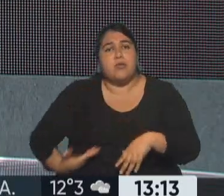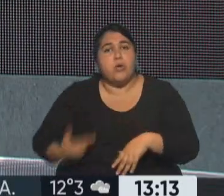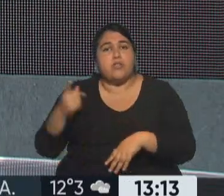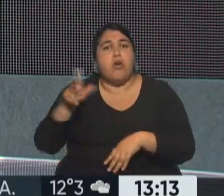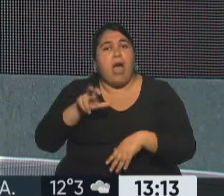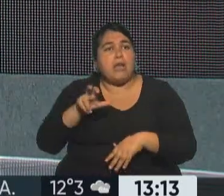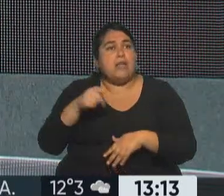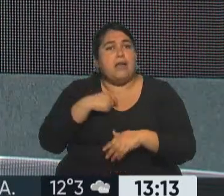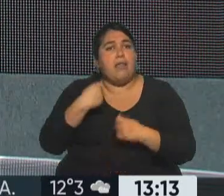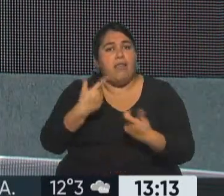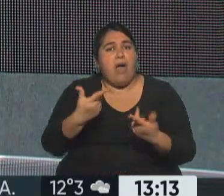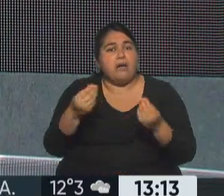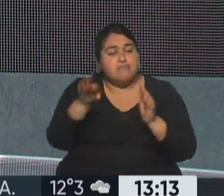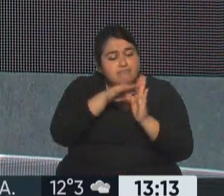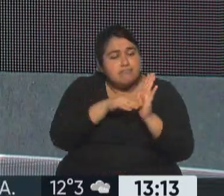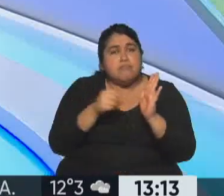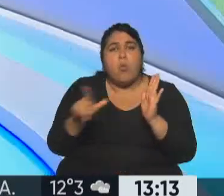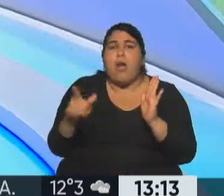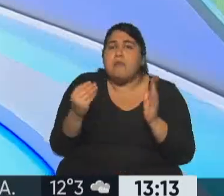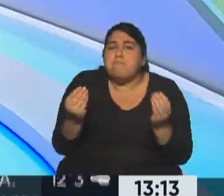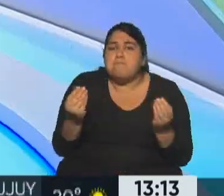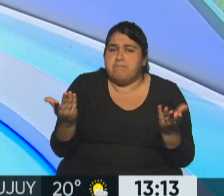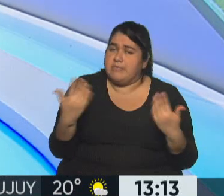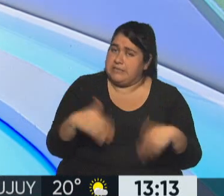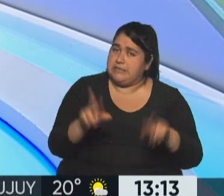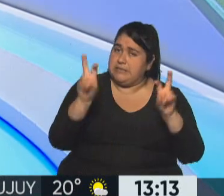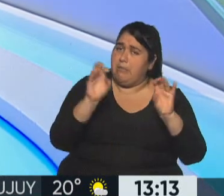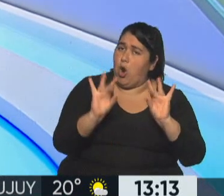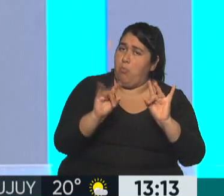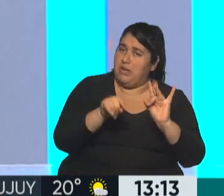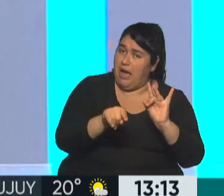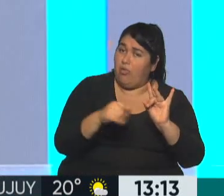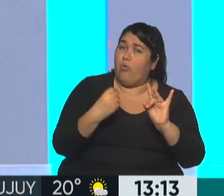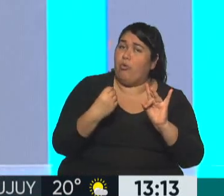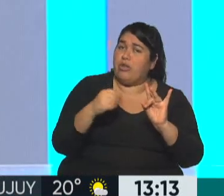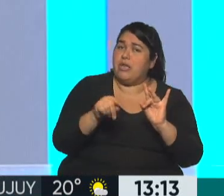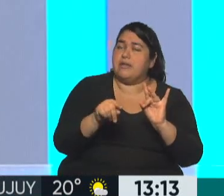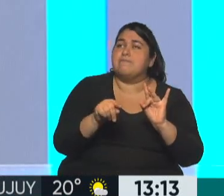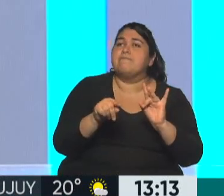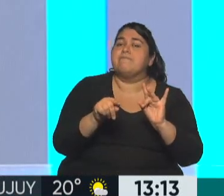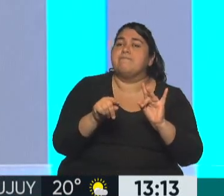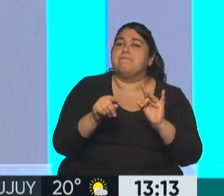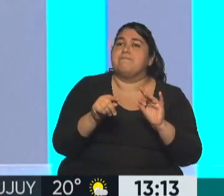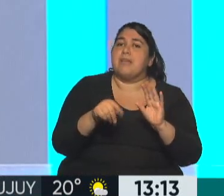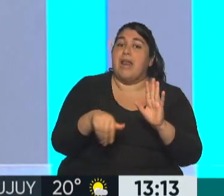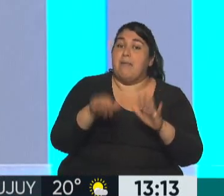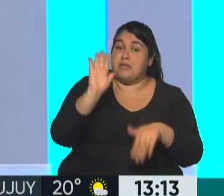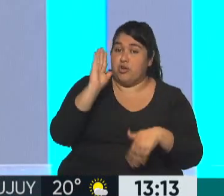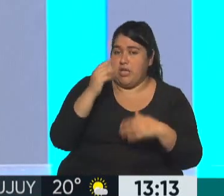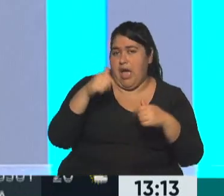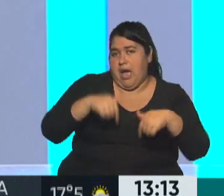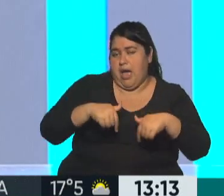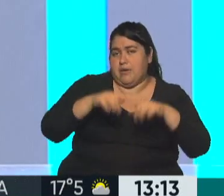¿bajo qué regulación queda? Qué tema complicado, porque inclusive uno toma los dos bloques mayoritarios, por ahora